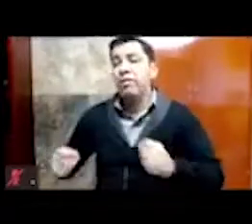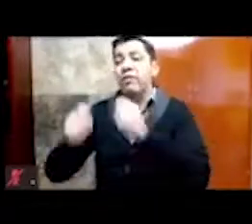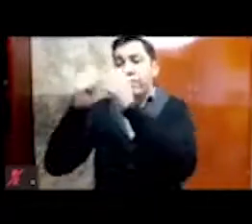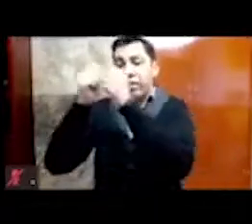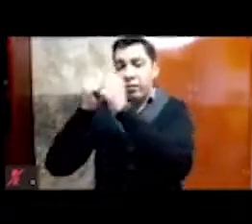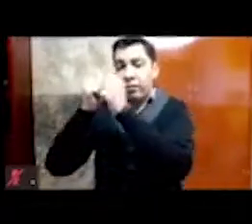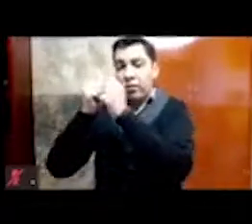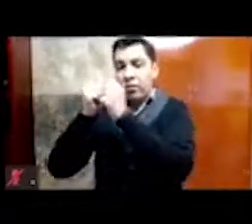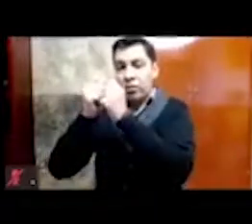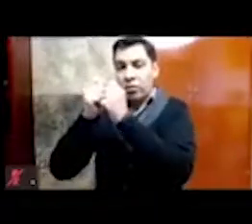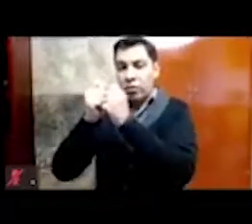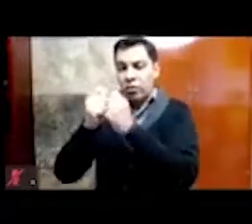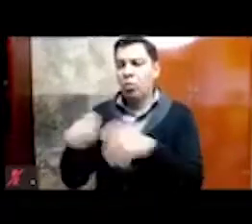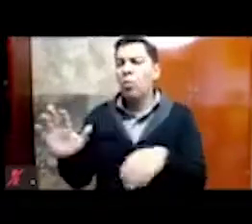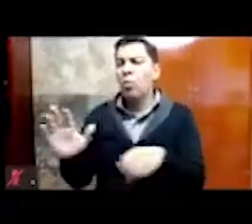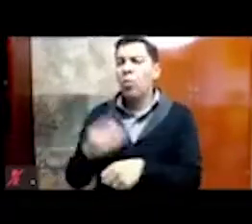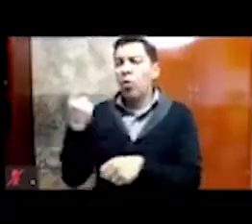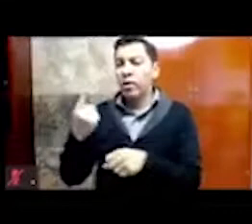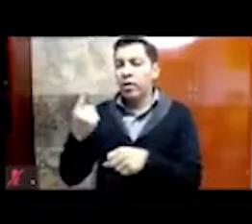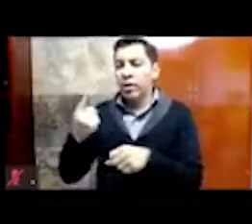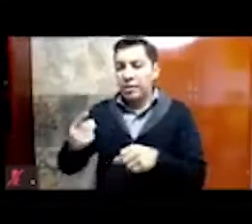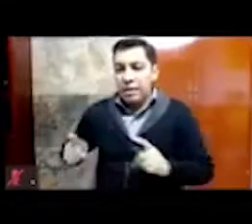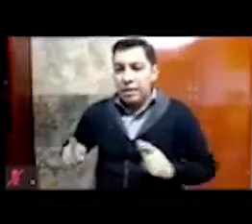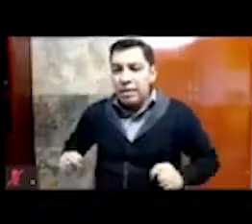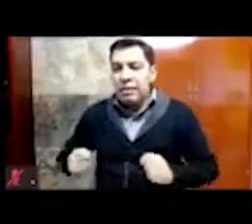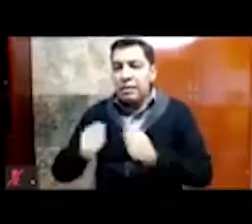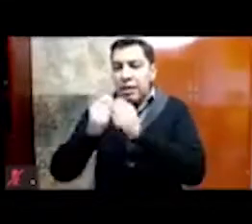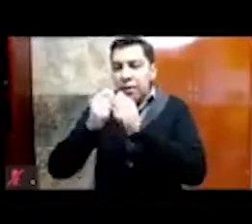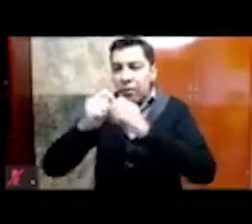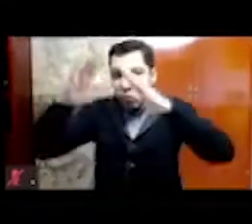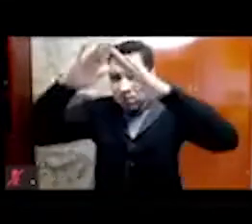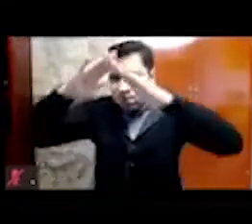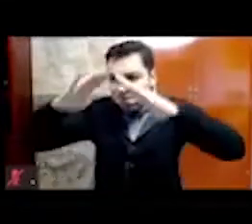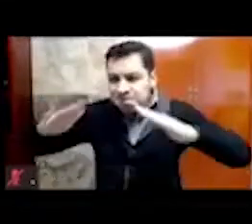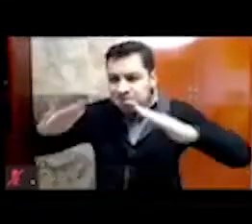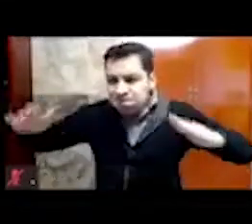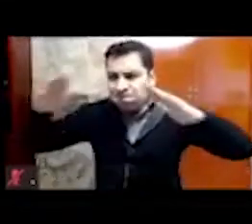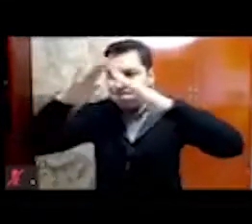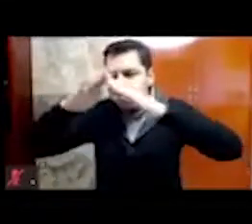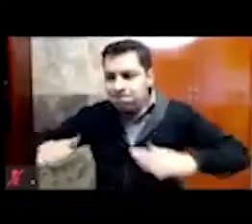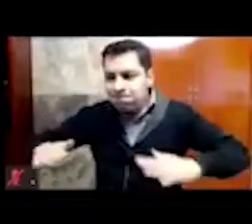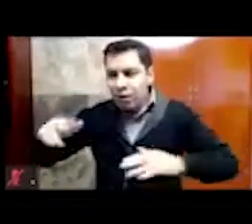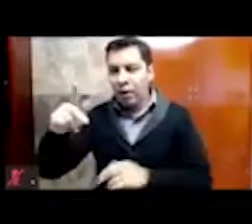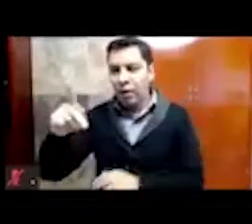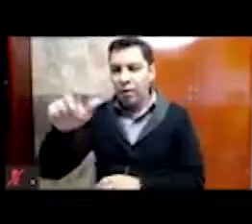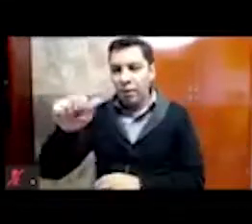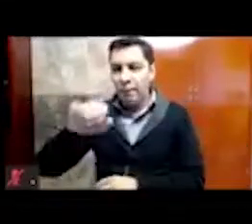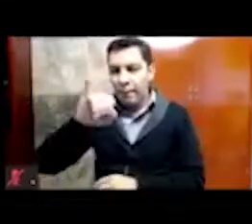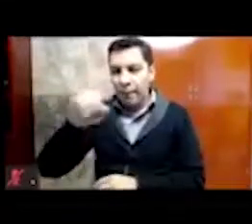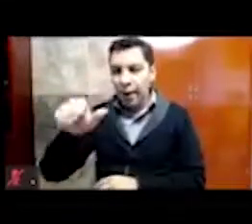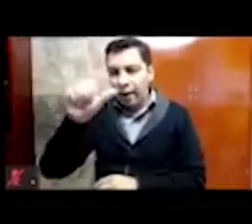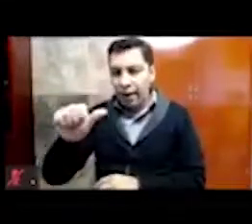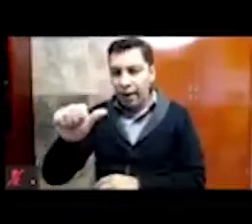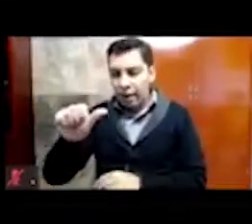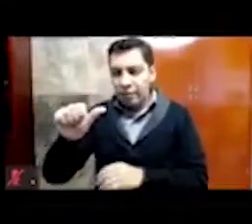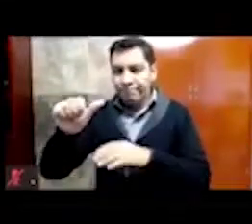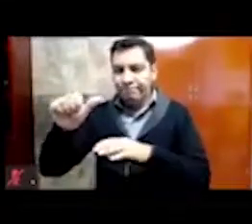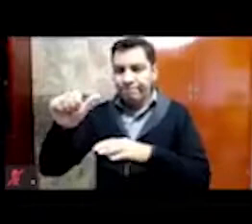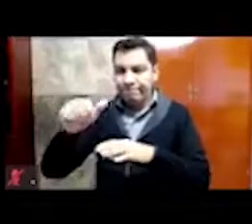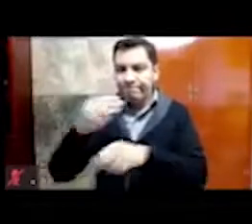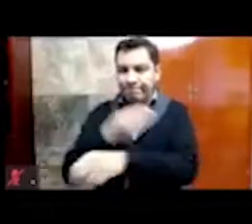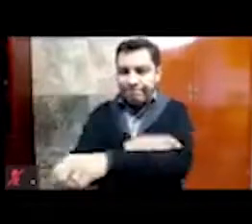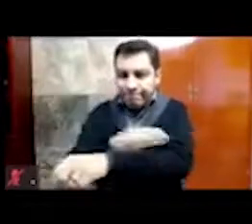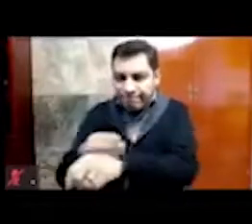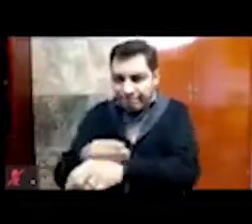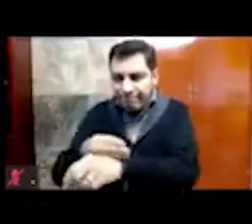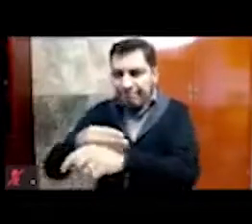serpiente, y el templo era de paja. Todo esto, no, este, es muy amplio, es muy profundo, es